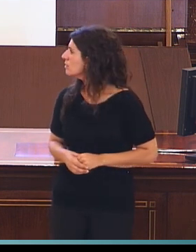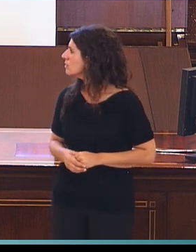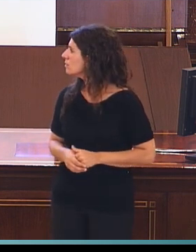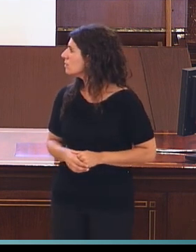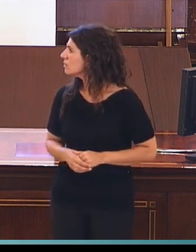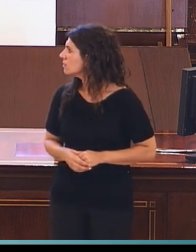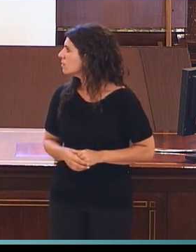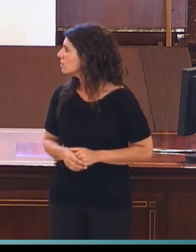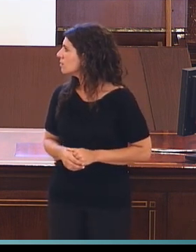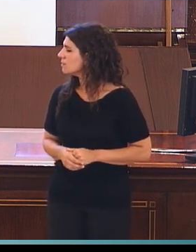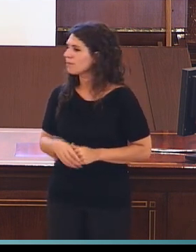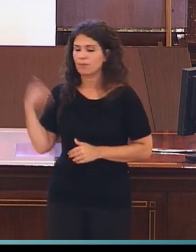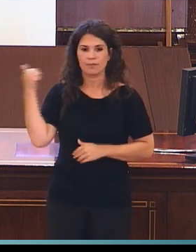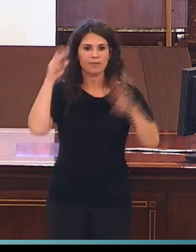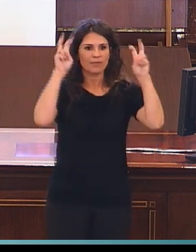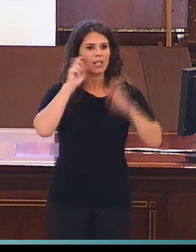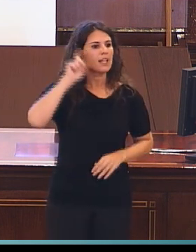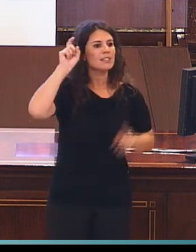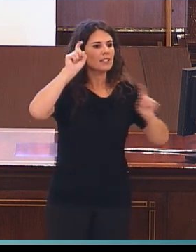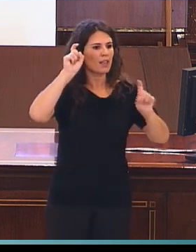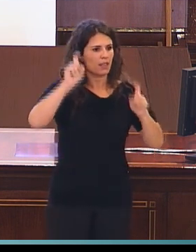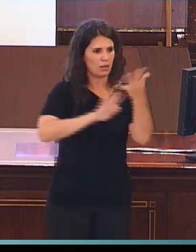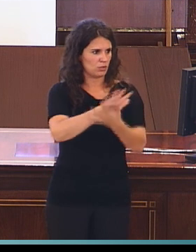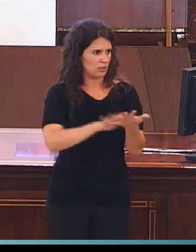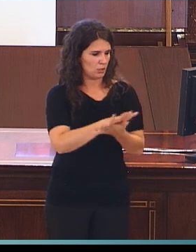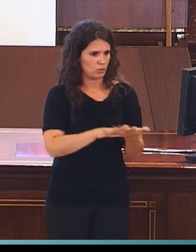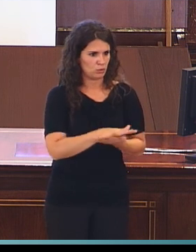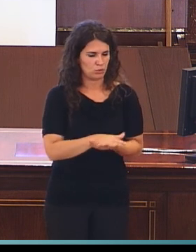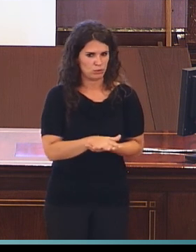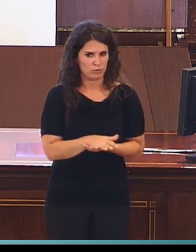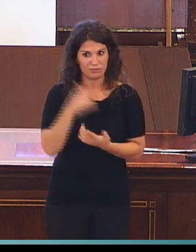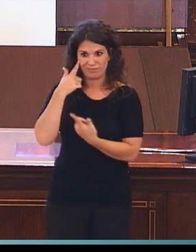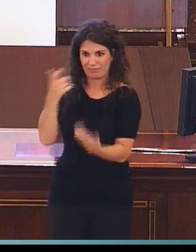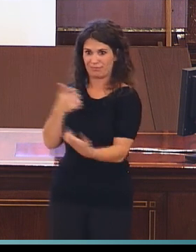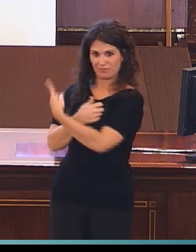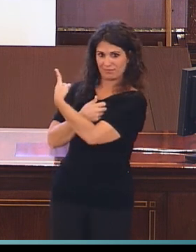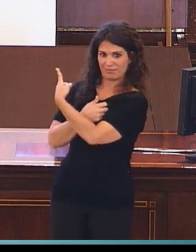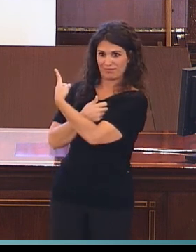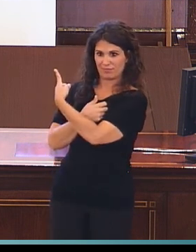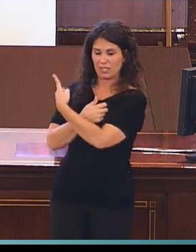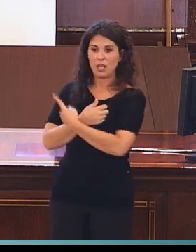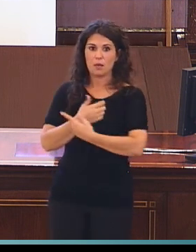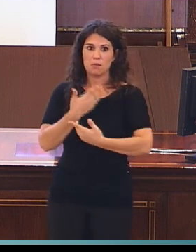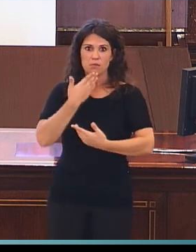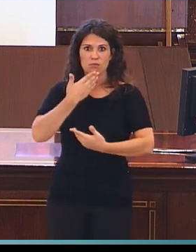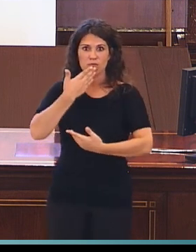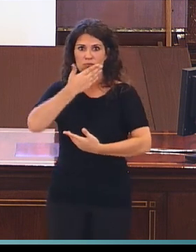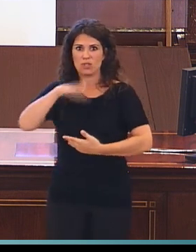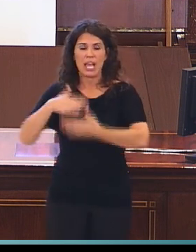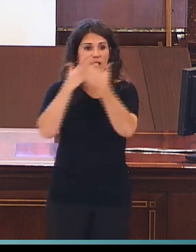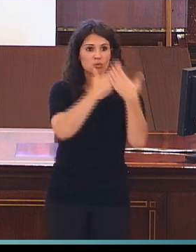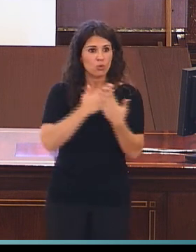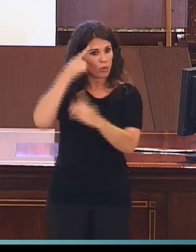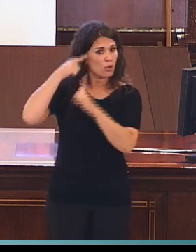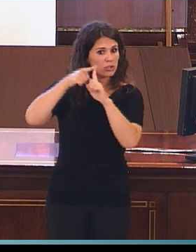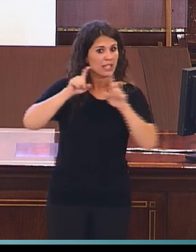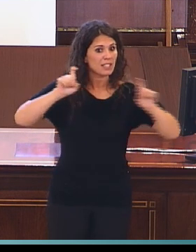Enseñanza de las lenguas de signos. Pues aquí vemos que la mitad prácticamente de los estudios que se dedican a la enseñanza